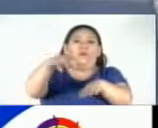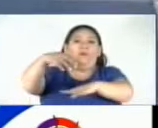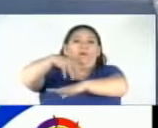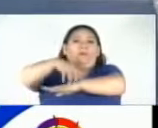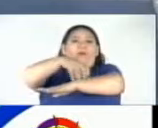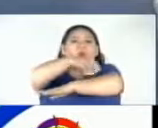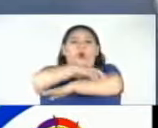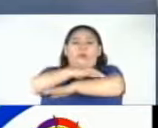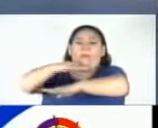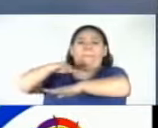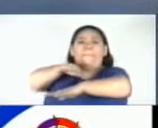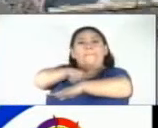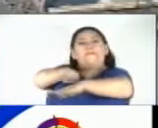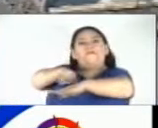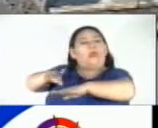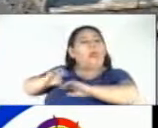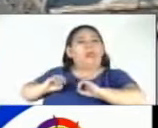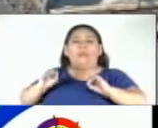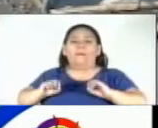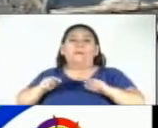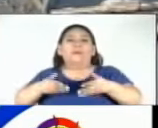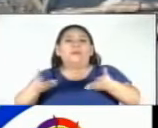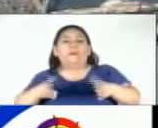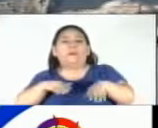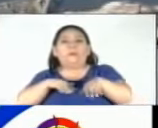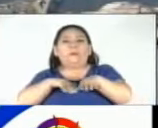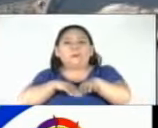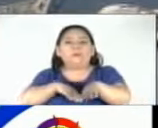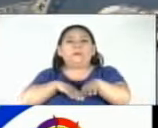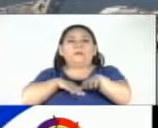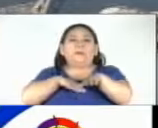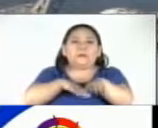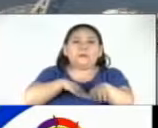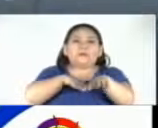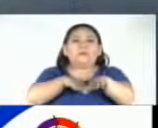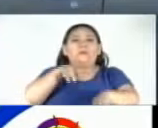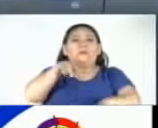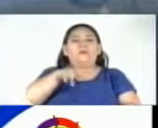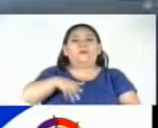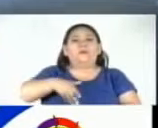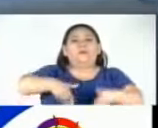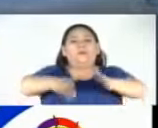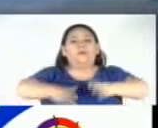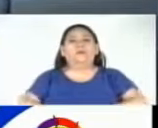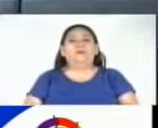boulevard Los Próceres permanecieron bloqueados, generando tráfico en todo el sector.